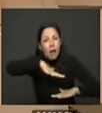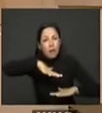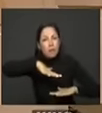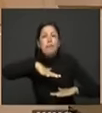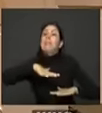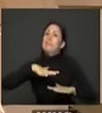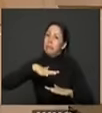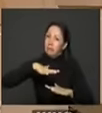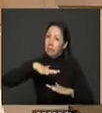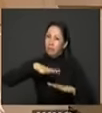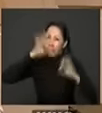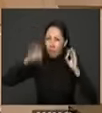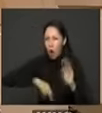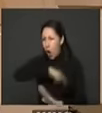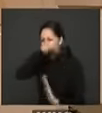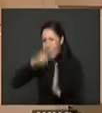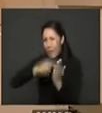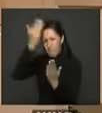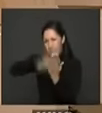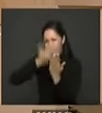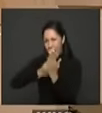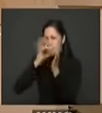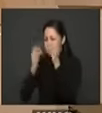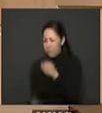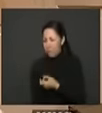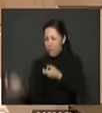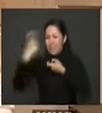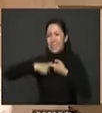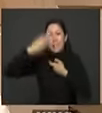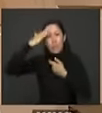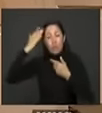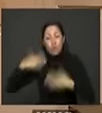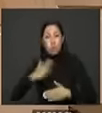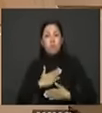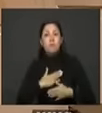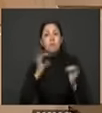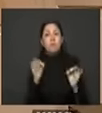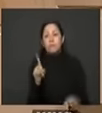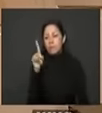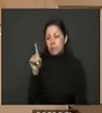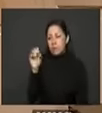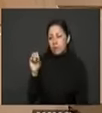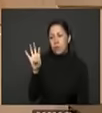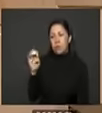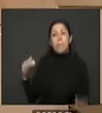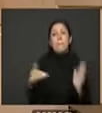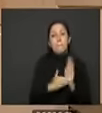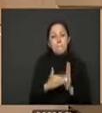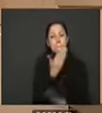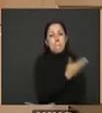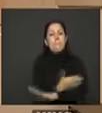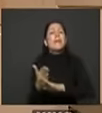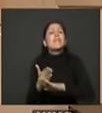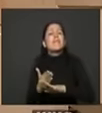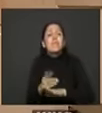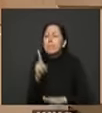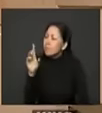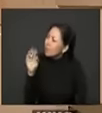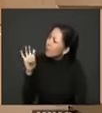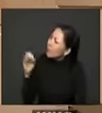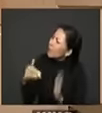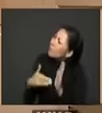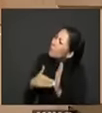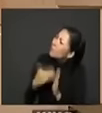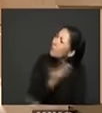actualizarlos hasta registrarlos que es lo que hace el ministerio hoy cuesta 109 mil millones de pesos 109 mil millones de